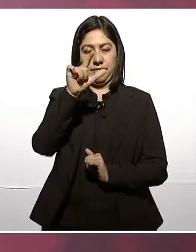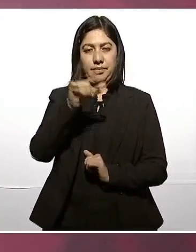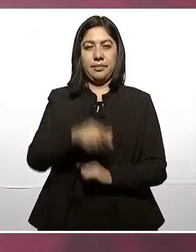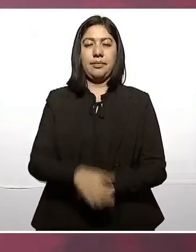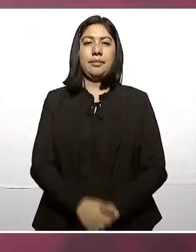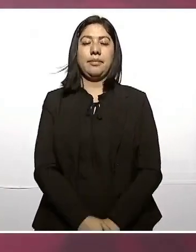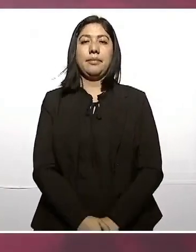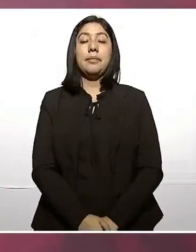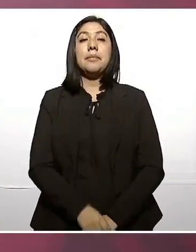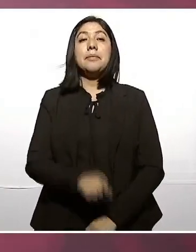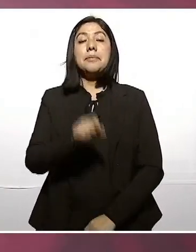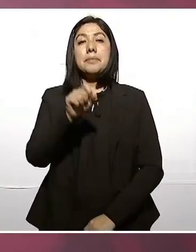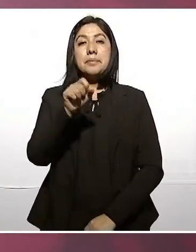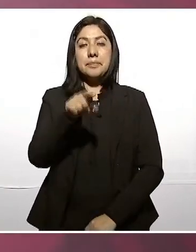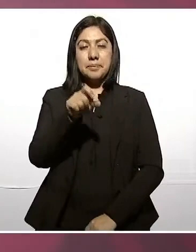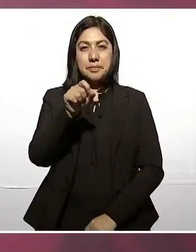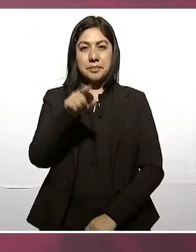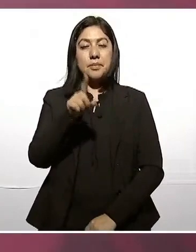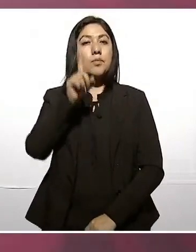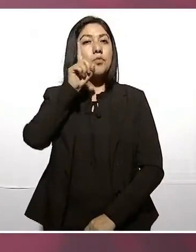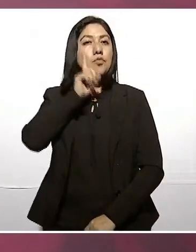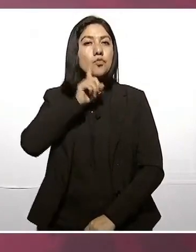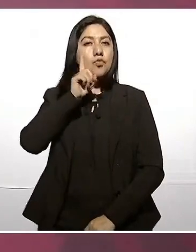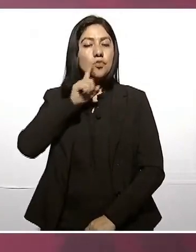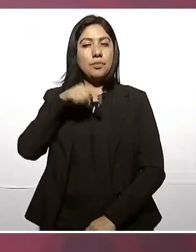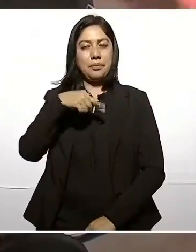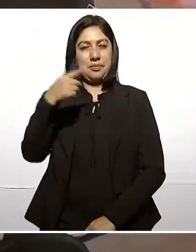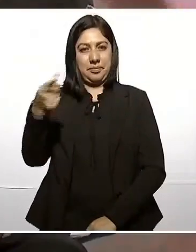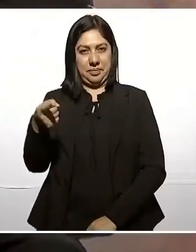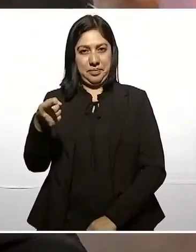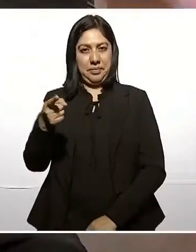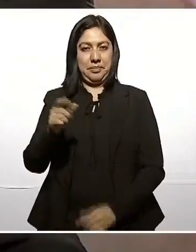también a la señora Beatriz Gutiérrez,